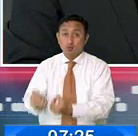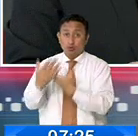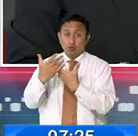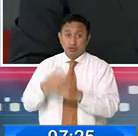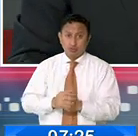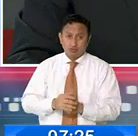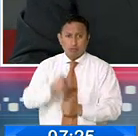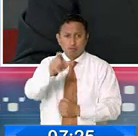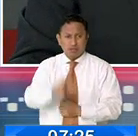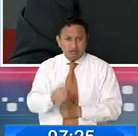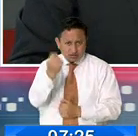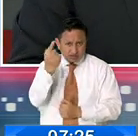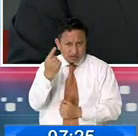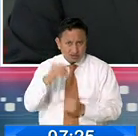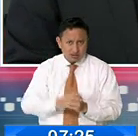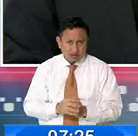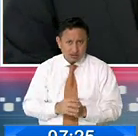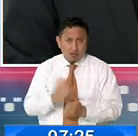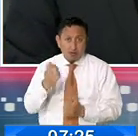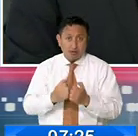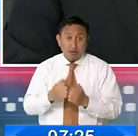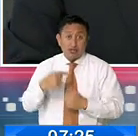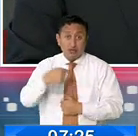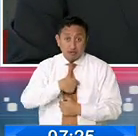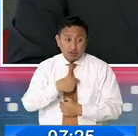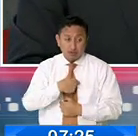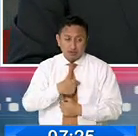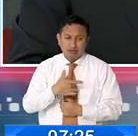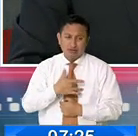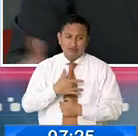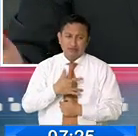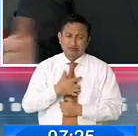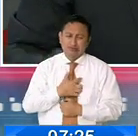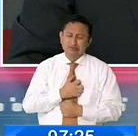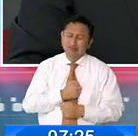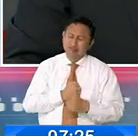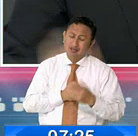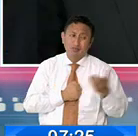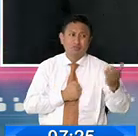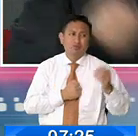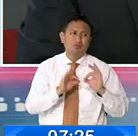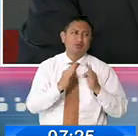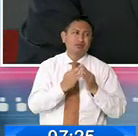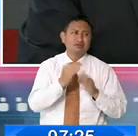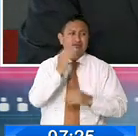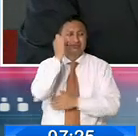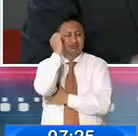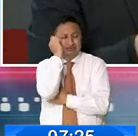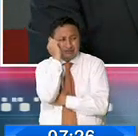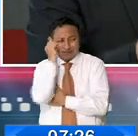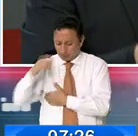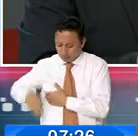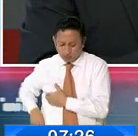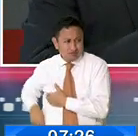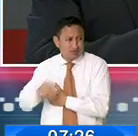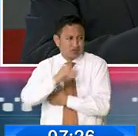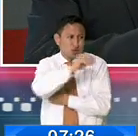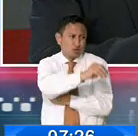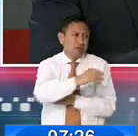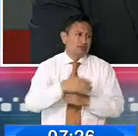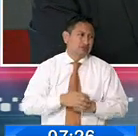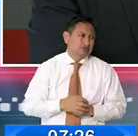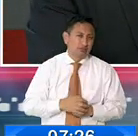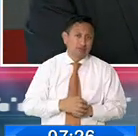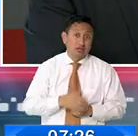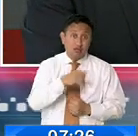entienda la ciudadanía. El problema es que somos muy nobles de corazón flojo y decimos pobre de familias y entregamos el dinero. Y lo que estamos haciendo